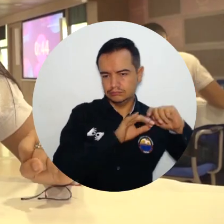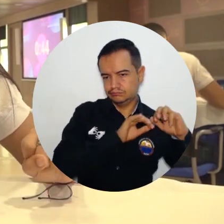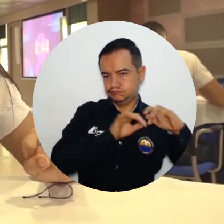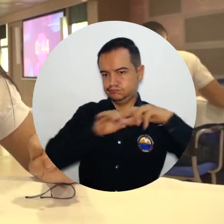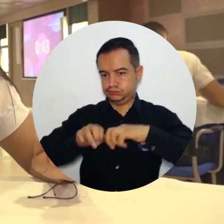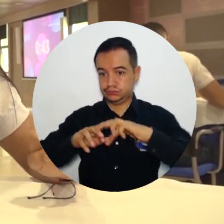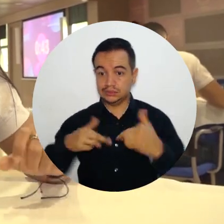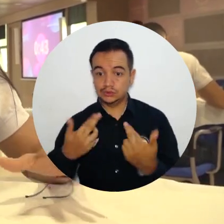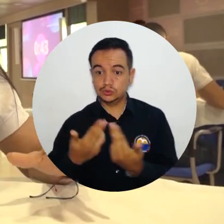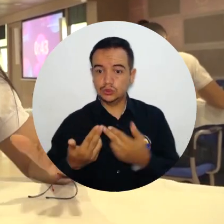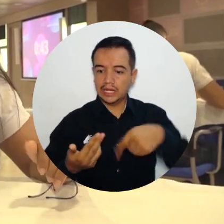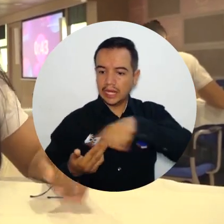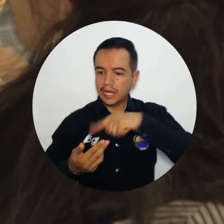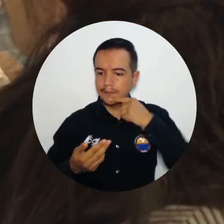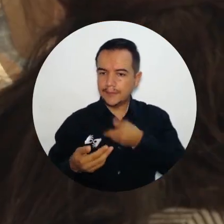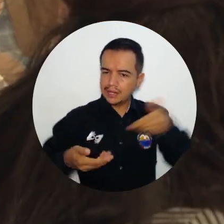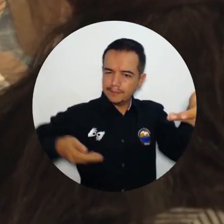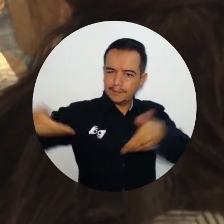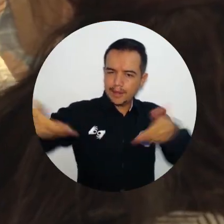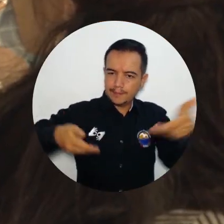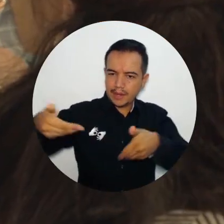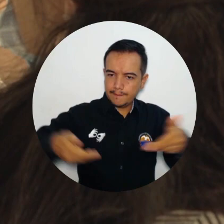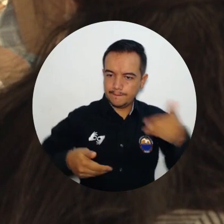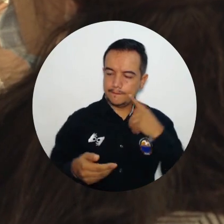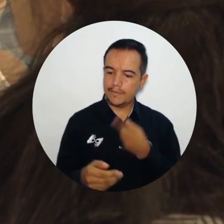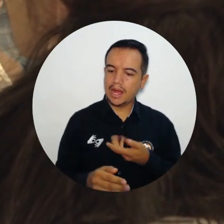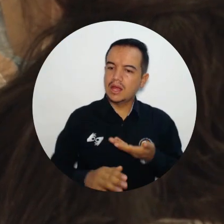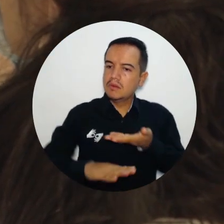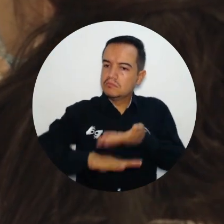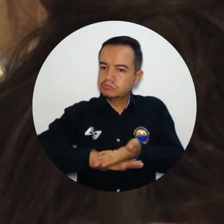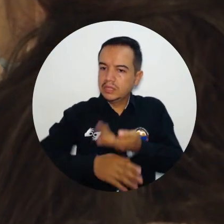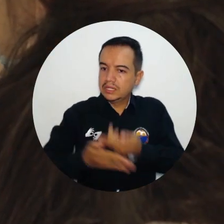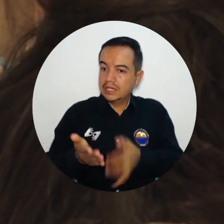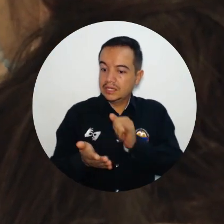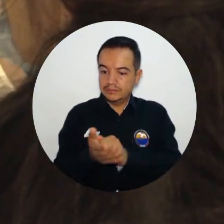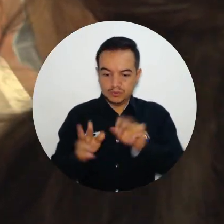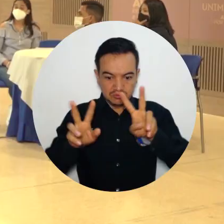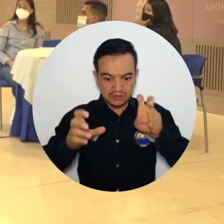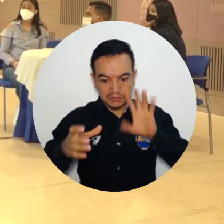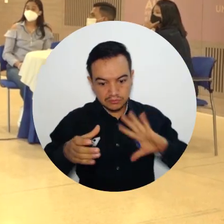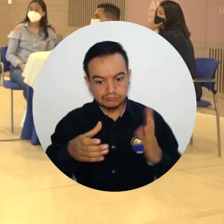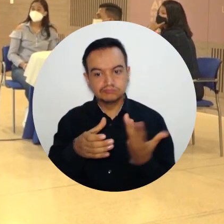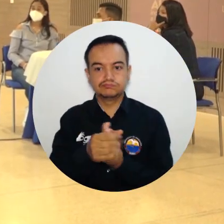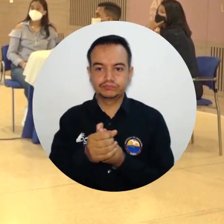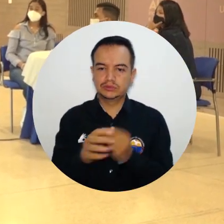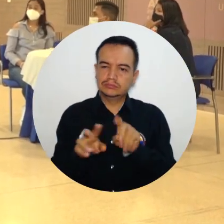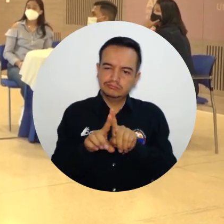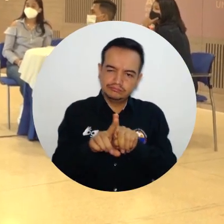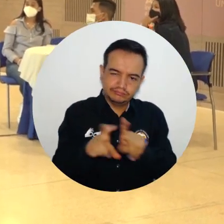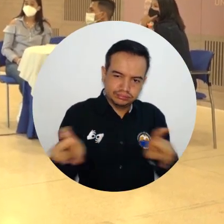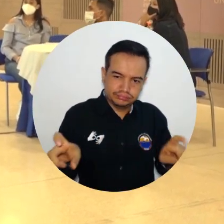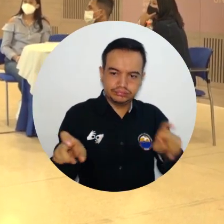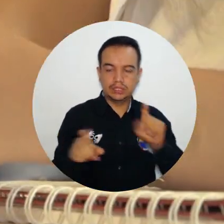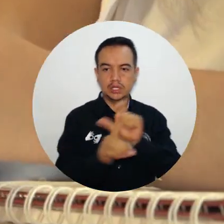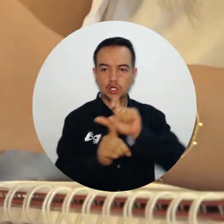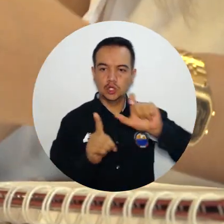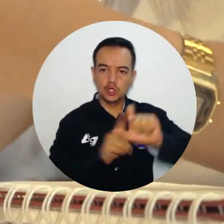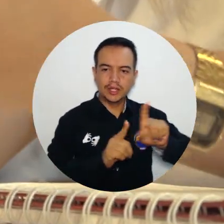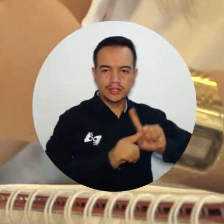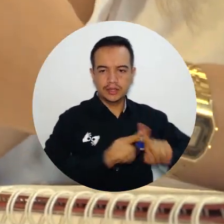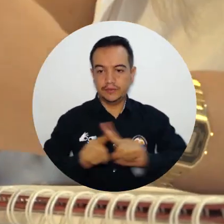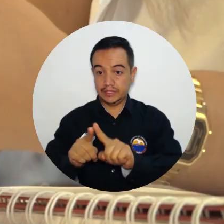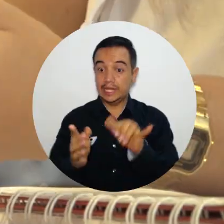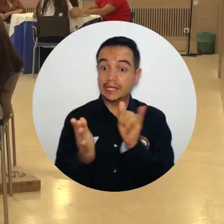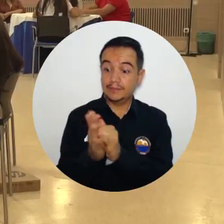Auditorio Neuange para plantear propuestas y llevar a cabo mesas de trabajo en torno a la inclusión, la interculturalidad y la pluridiversidad, que se